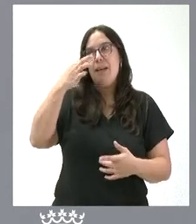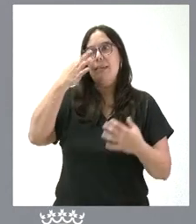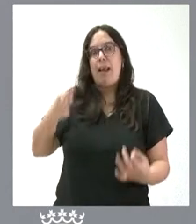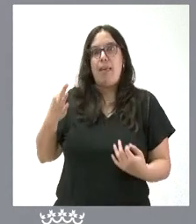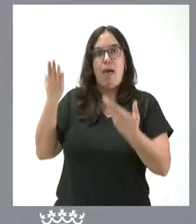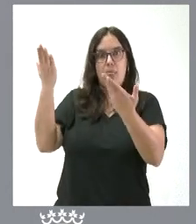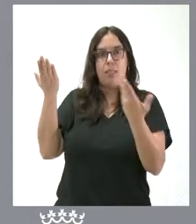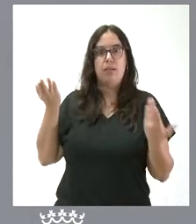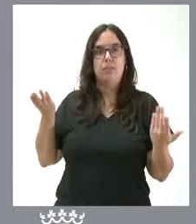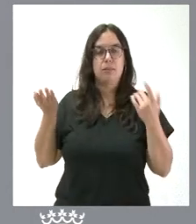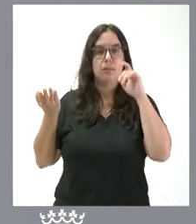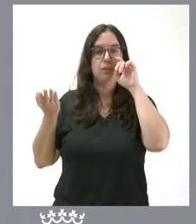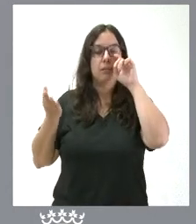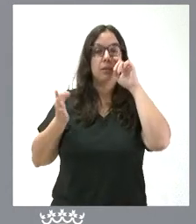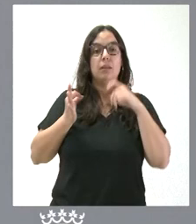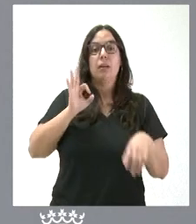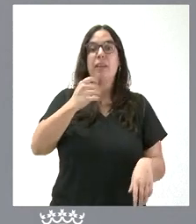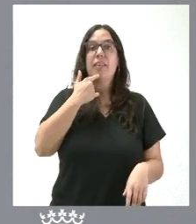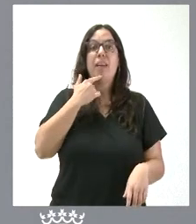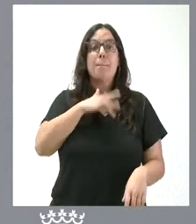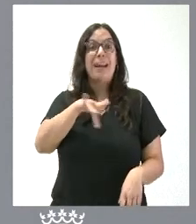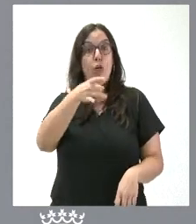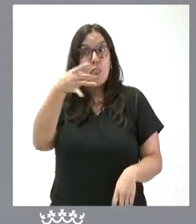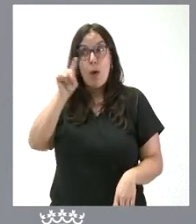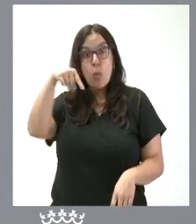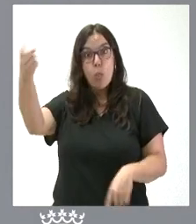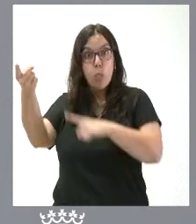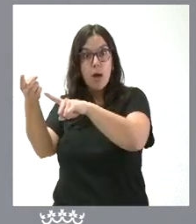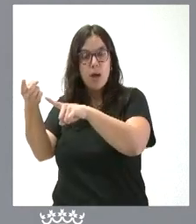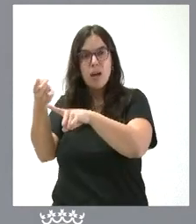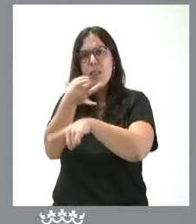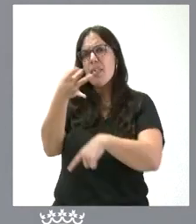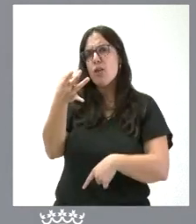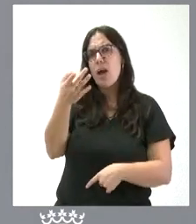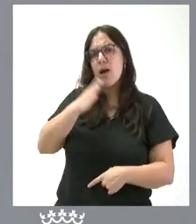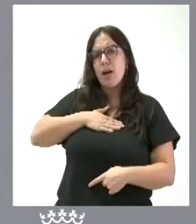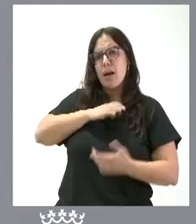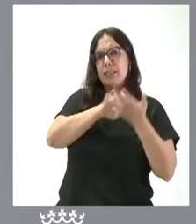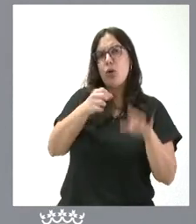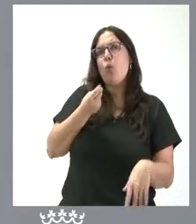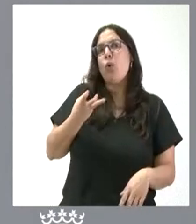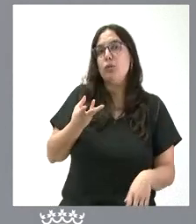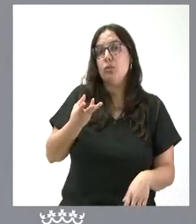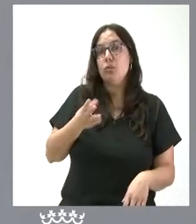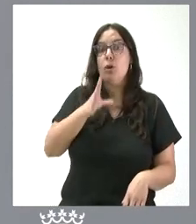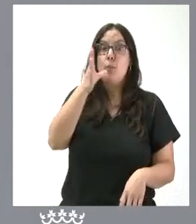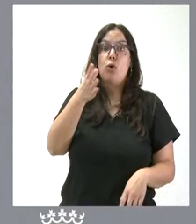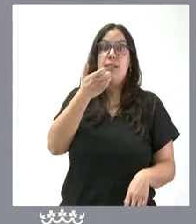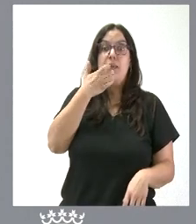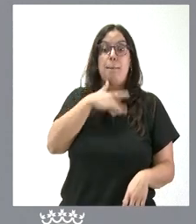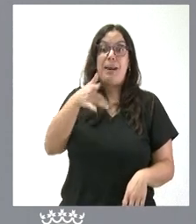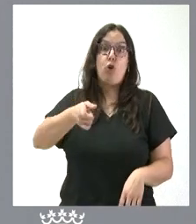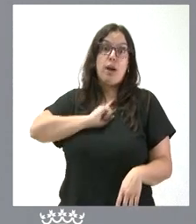cierto esto de que se habla de perdonar deudas. ¿Cuánto es la deuda que se va a perdonar a Castilla y León? Porque si se nos perdona deuda,